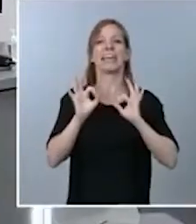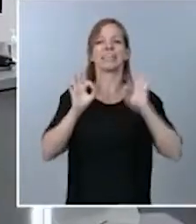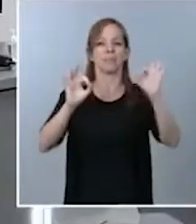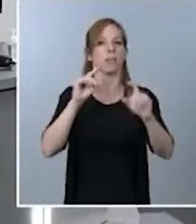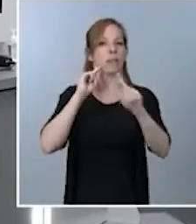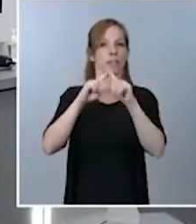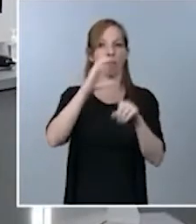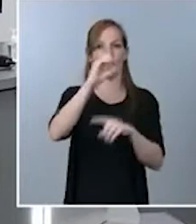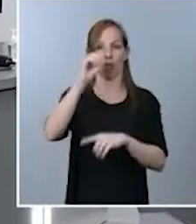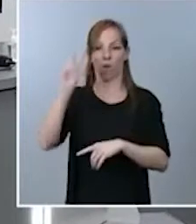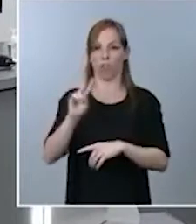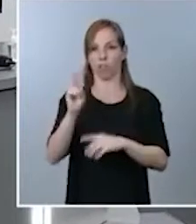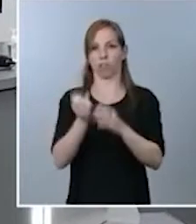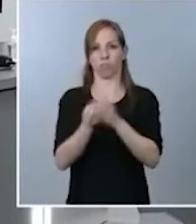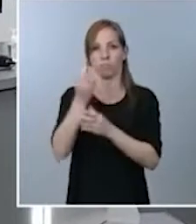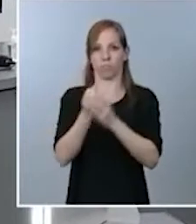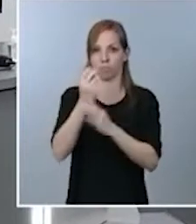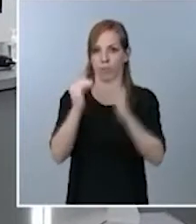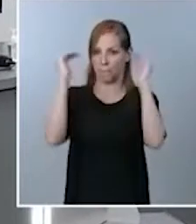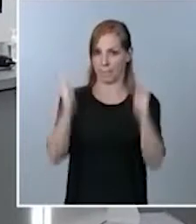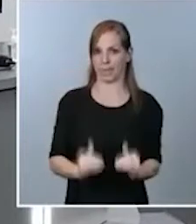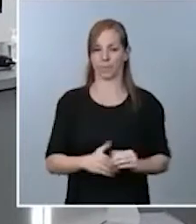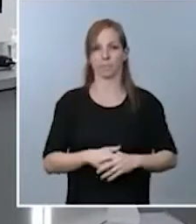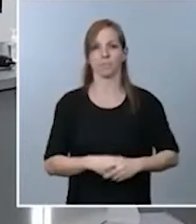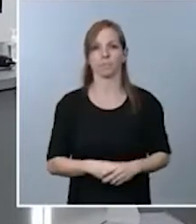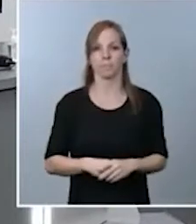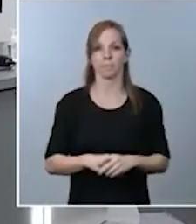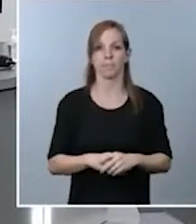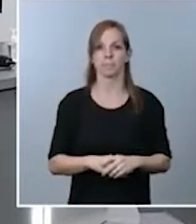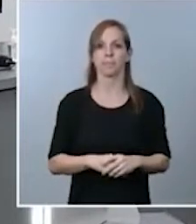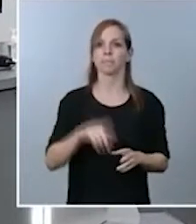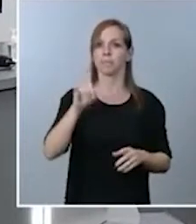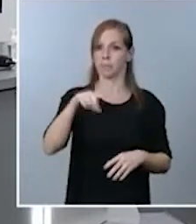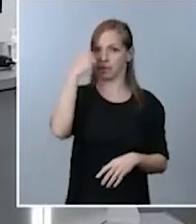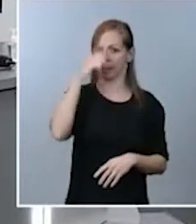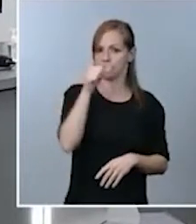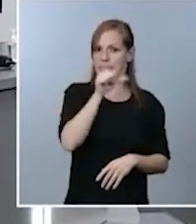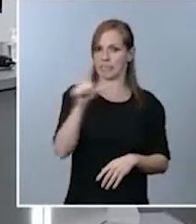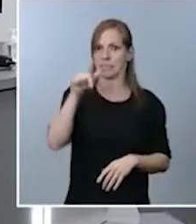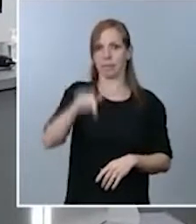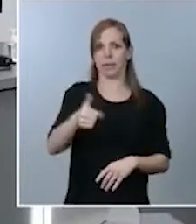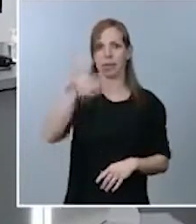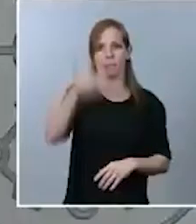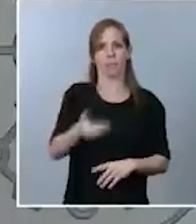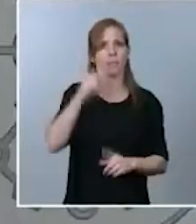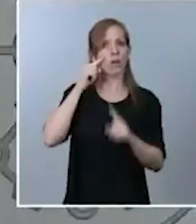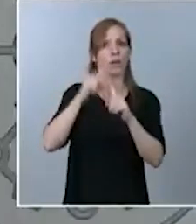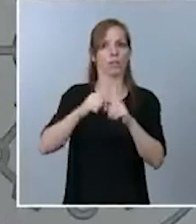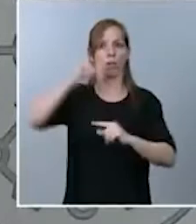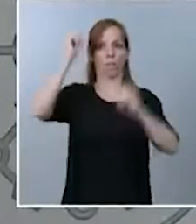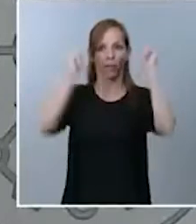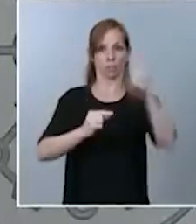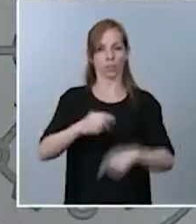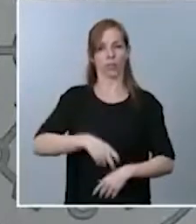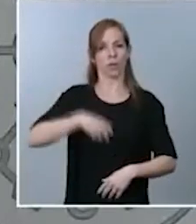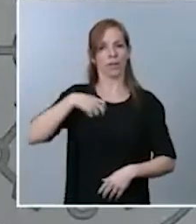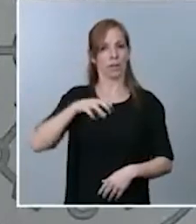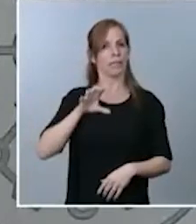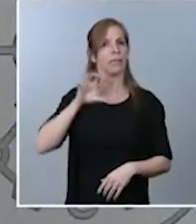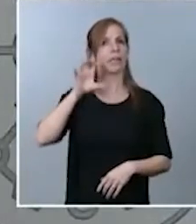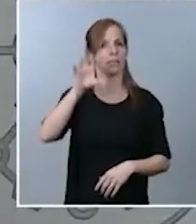En otro orden de cosas, también saben que esta semana es clave para la tramitación de los presupuestos generales del Estado, porque, como